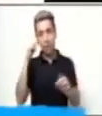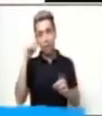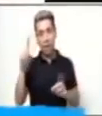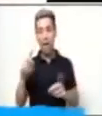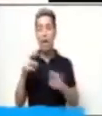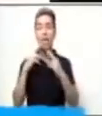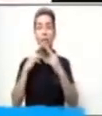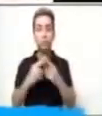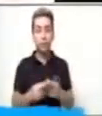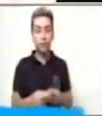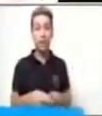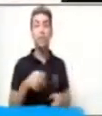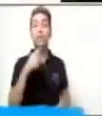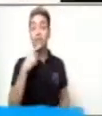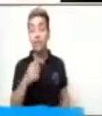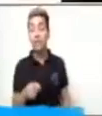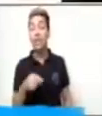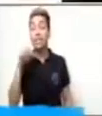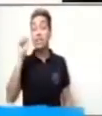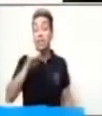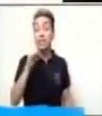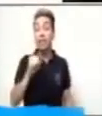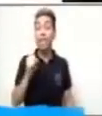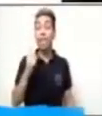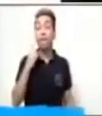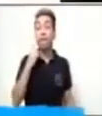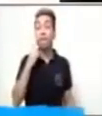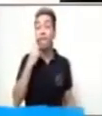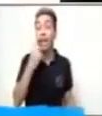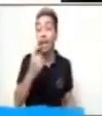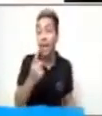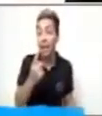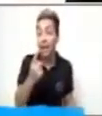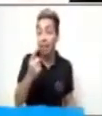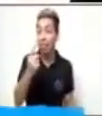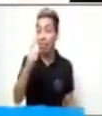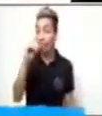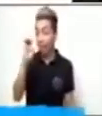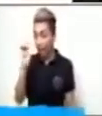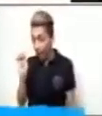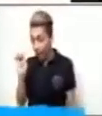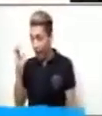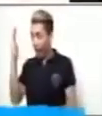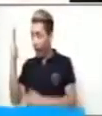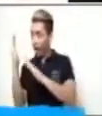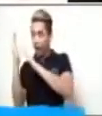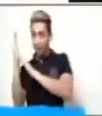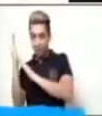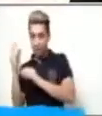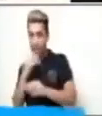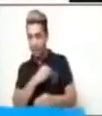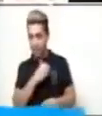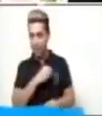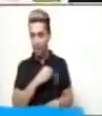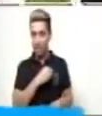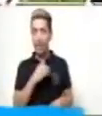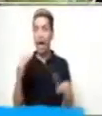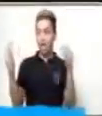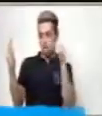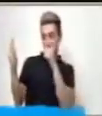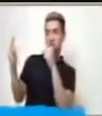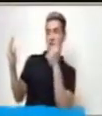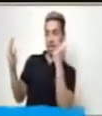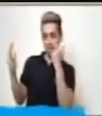Si verde lado quieres, allí me verás. Estoy en los